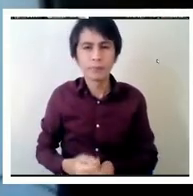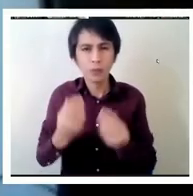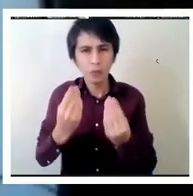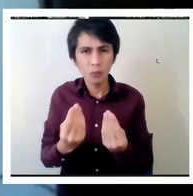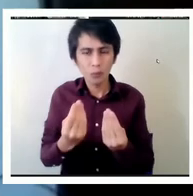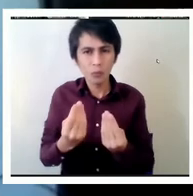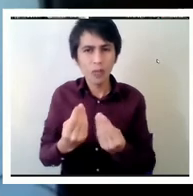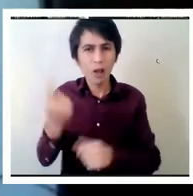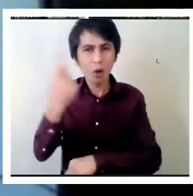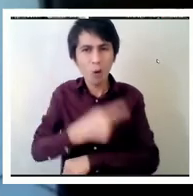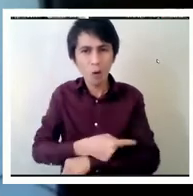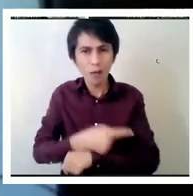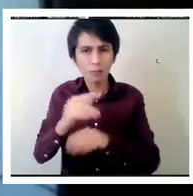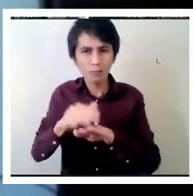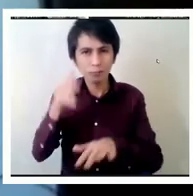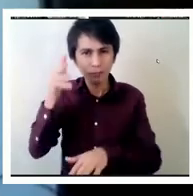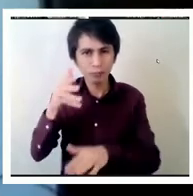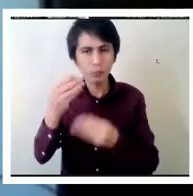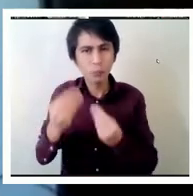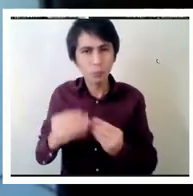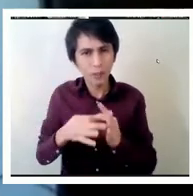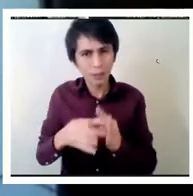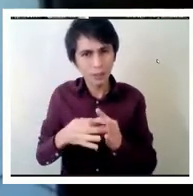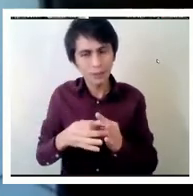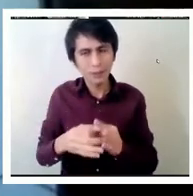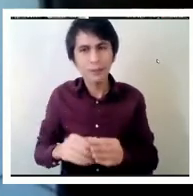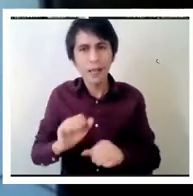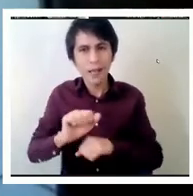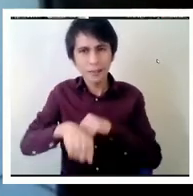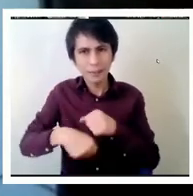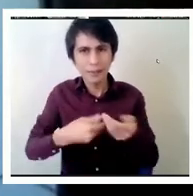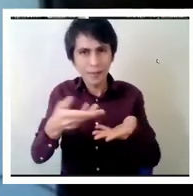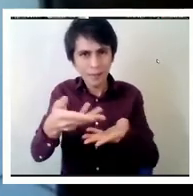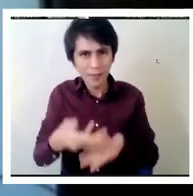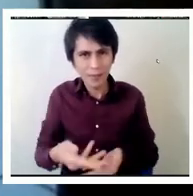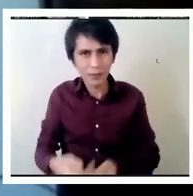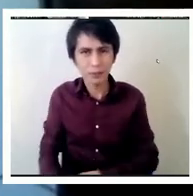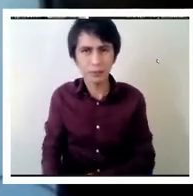jornada y muchas gracias a todos de nuevo por aceptar nuestra invitación.